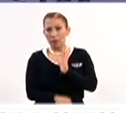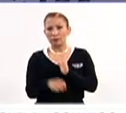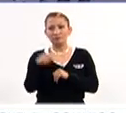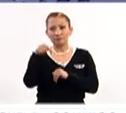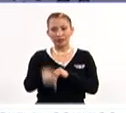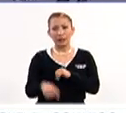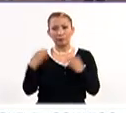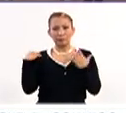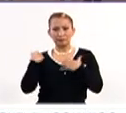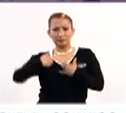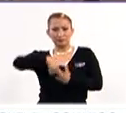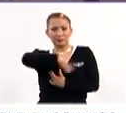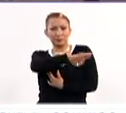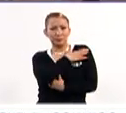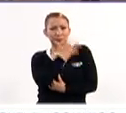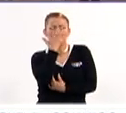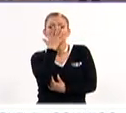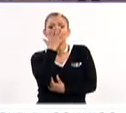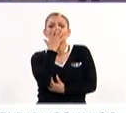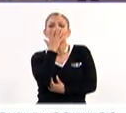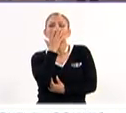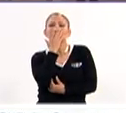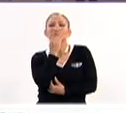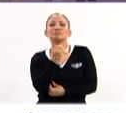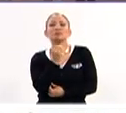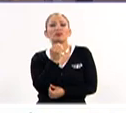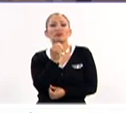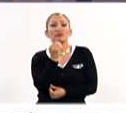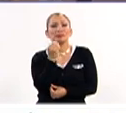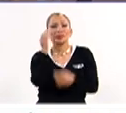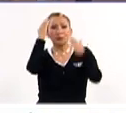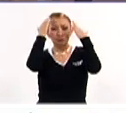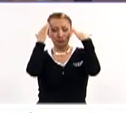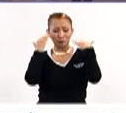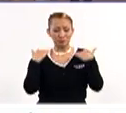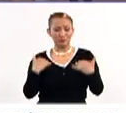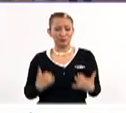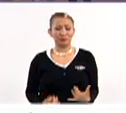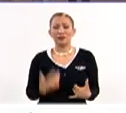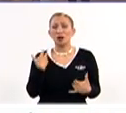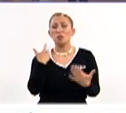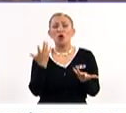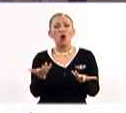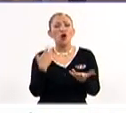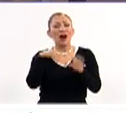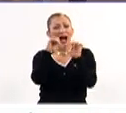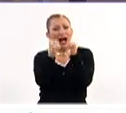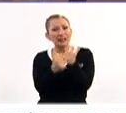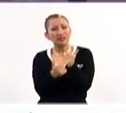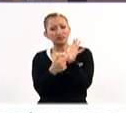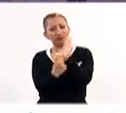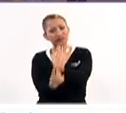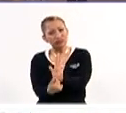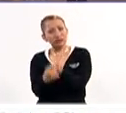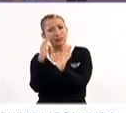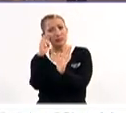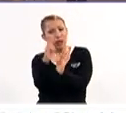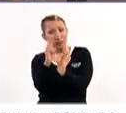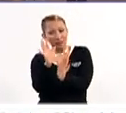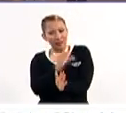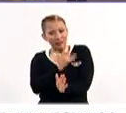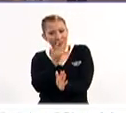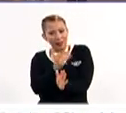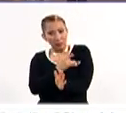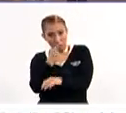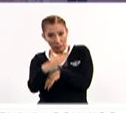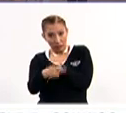aquí hay un reboso espléndido, que son, digamos, expresiones populares, artísticas, que también veo o me parece